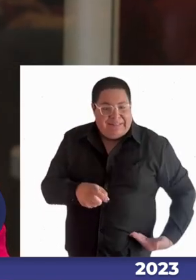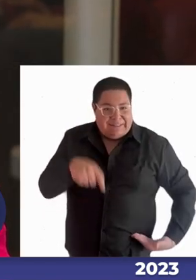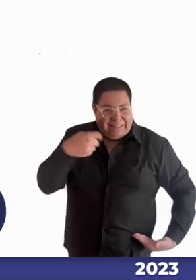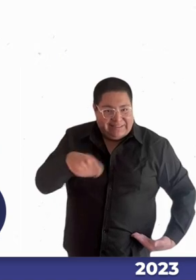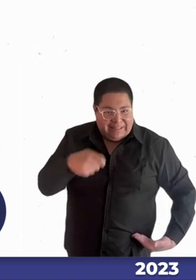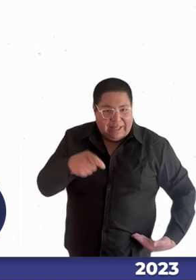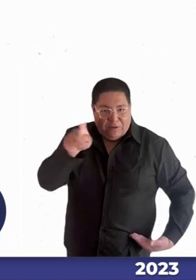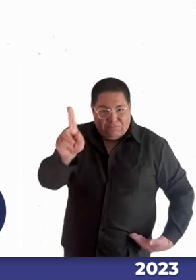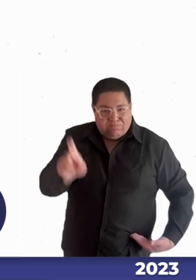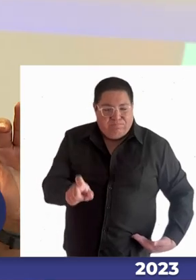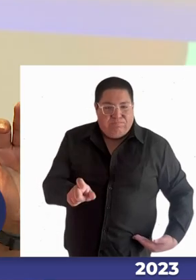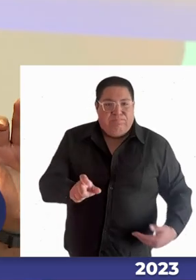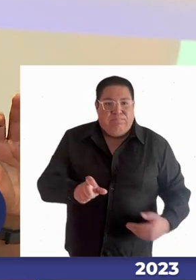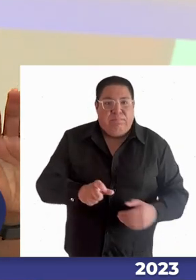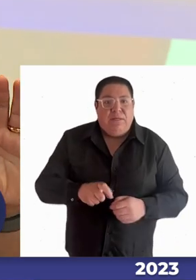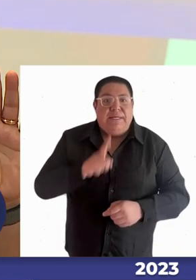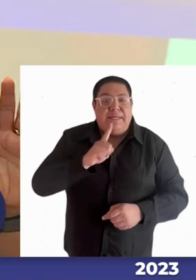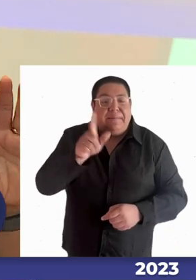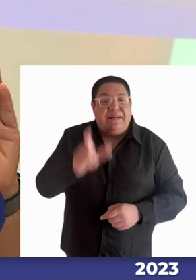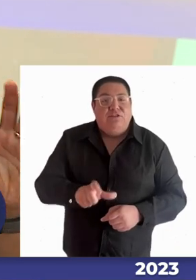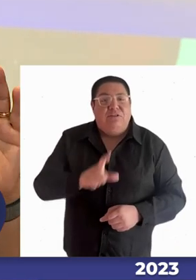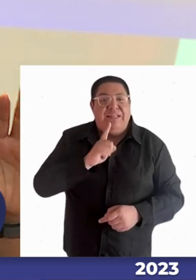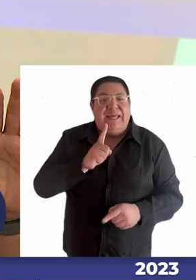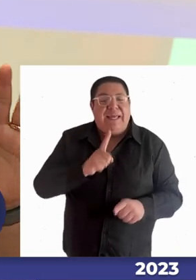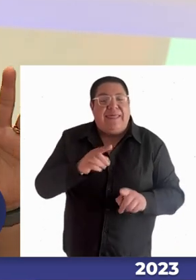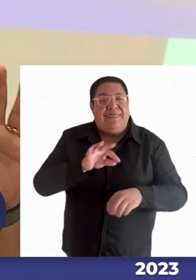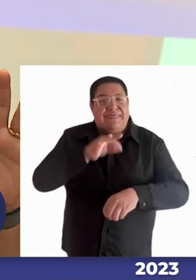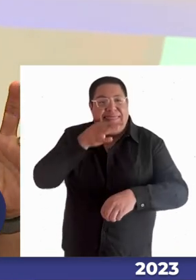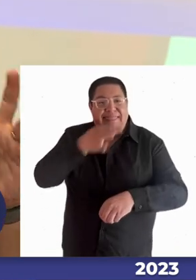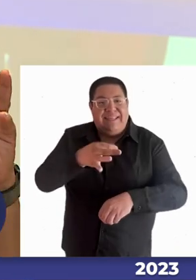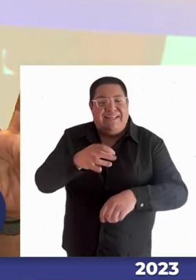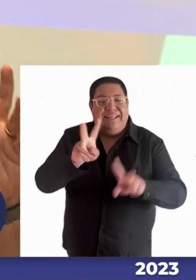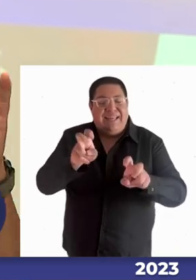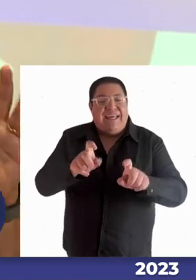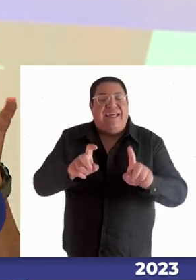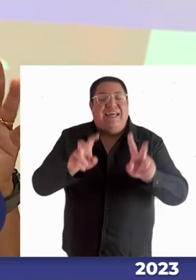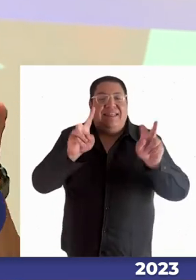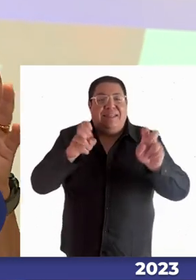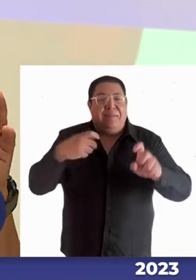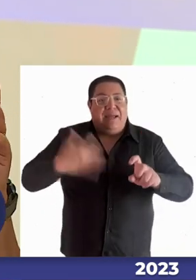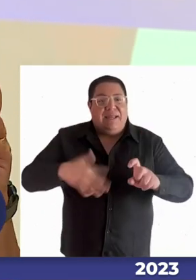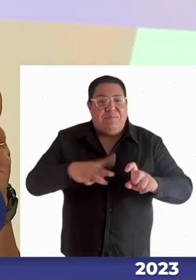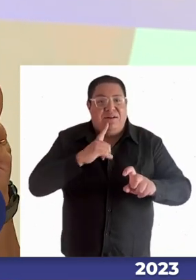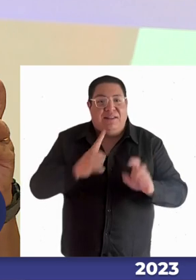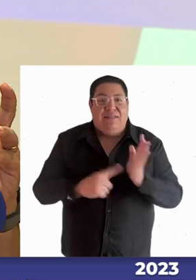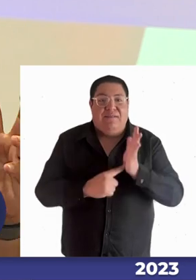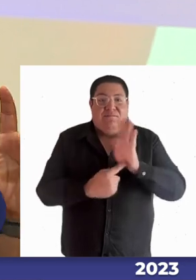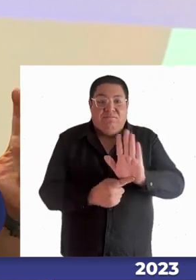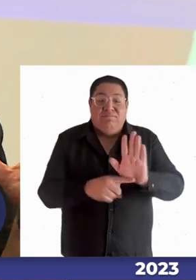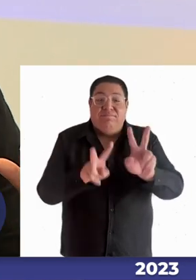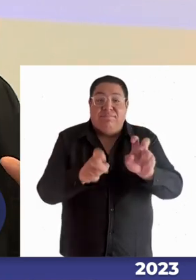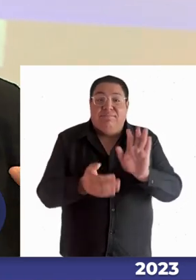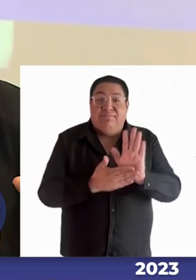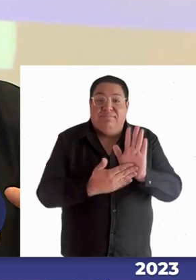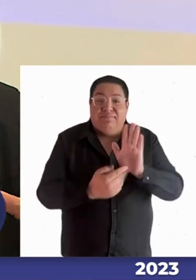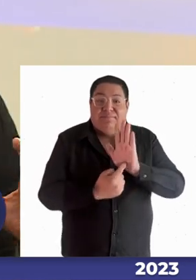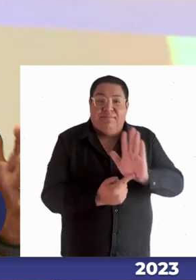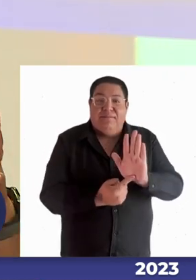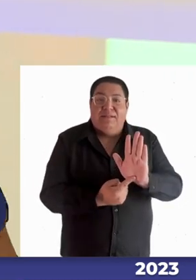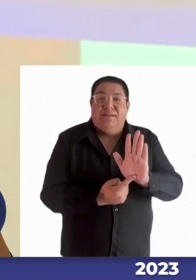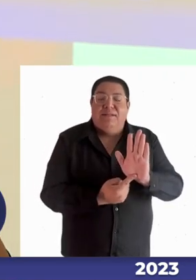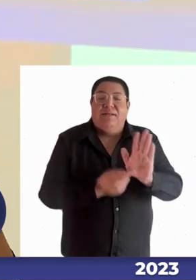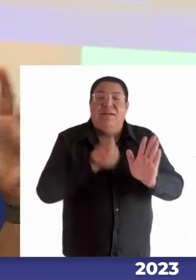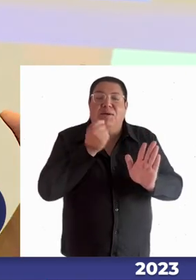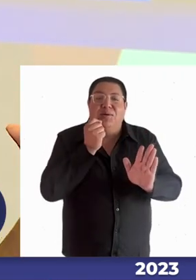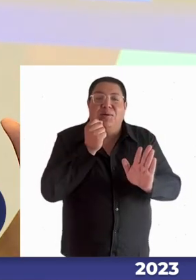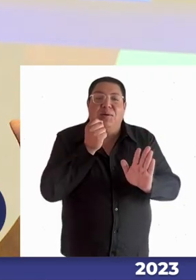Kimberly señaló algunos temas que a me parece bien importante reforzarlo desde el punto de vista de cuáles nuestros juicios tienen que